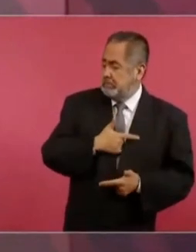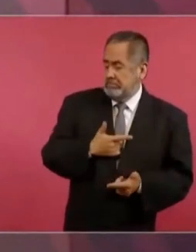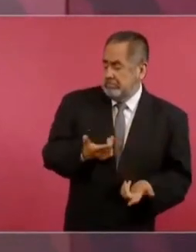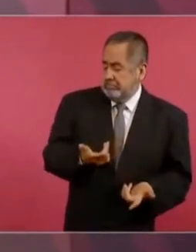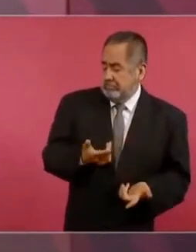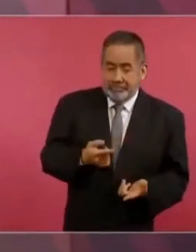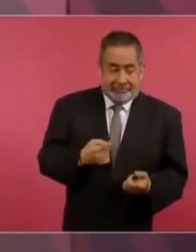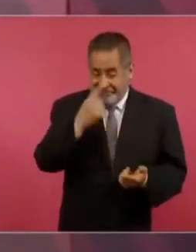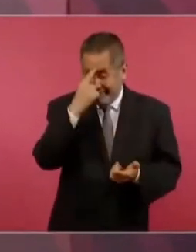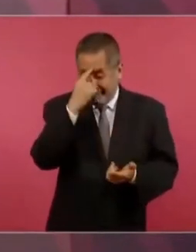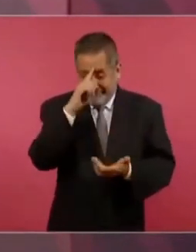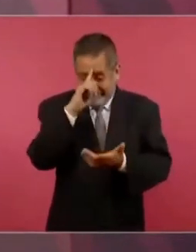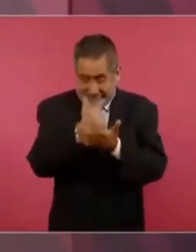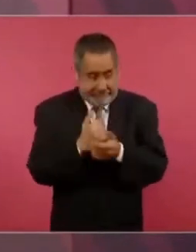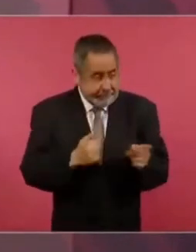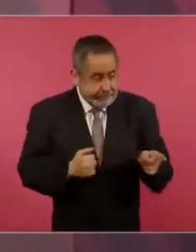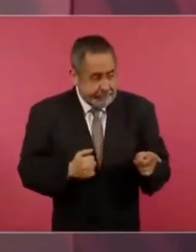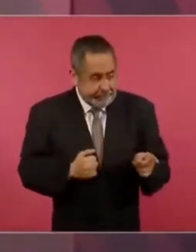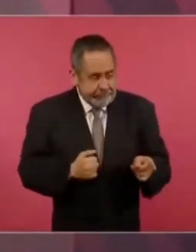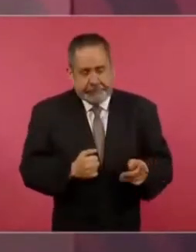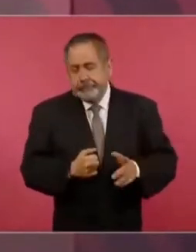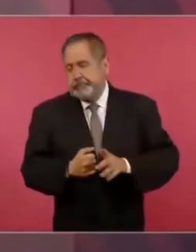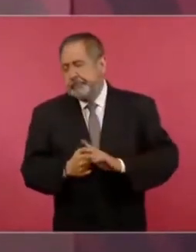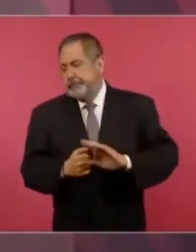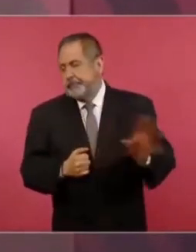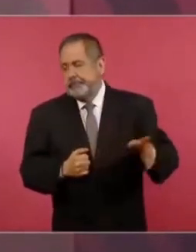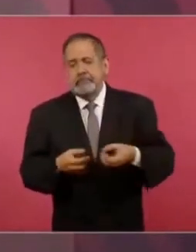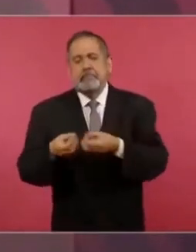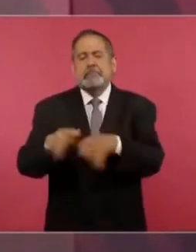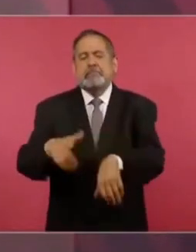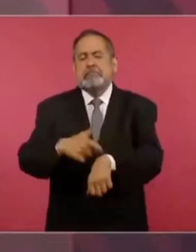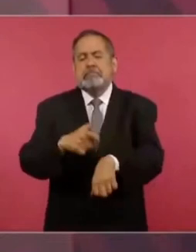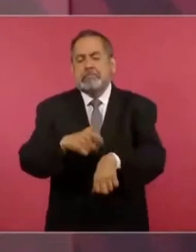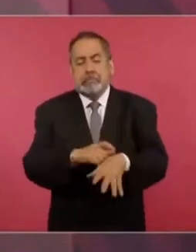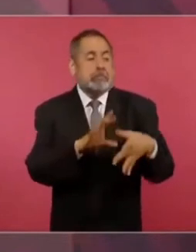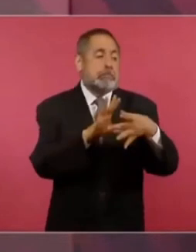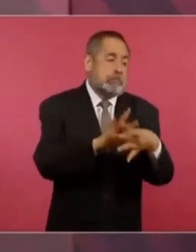no pierdas tanto tiempo.